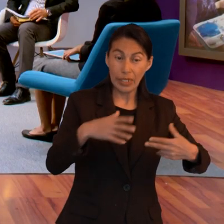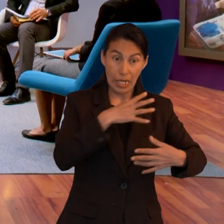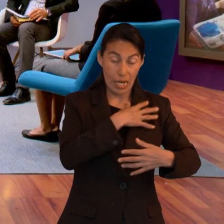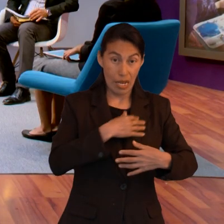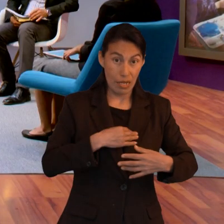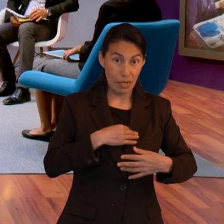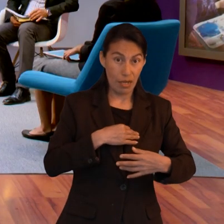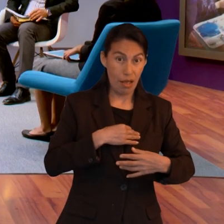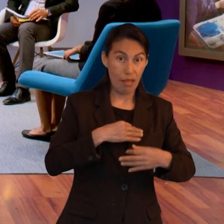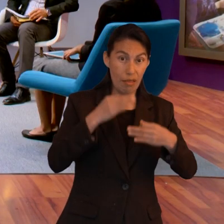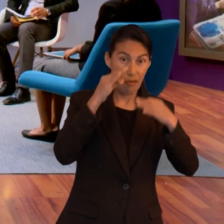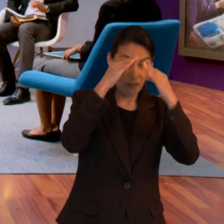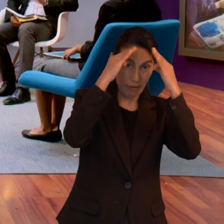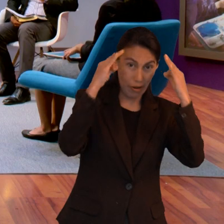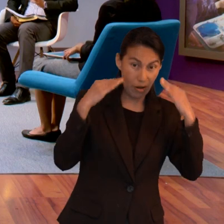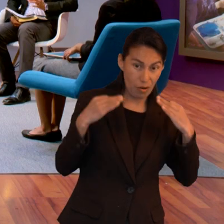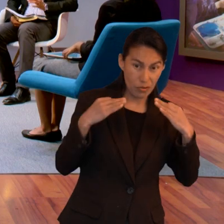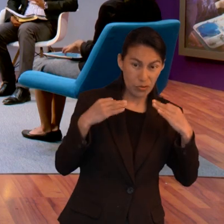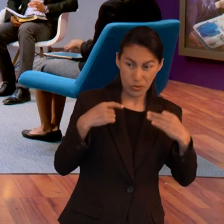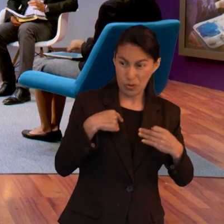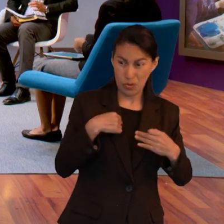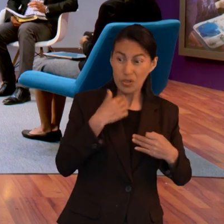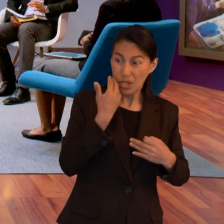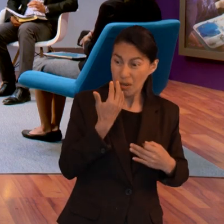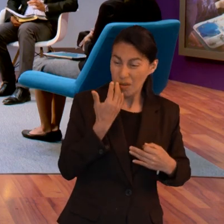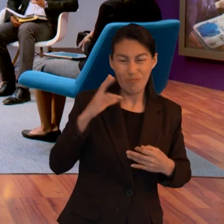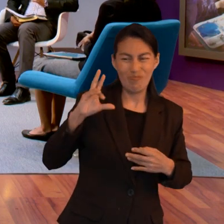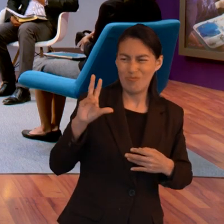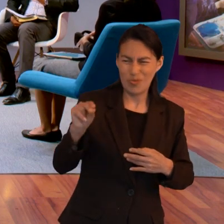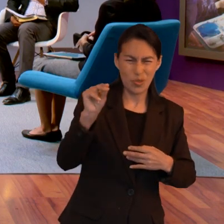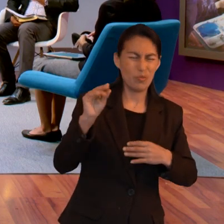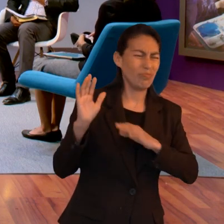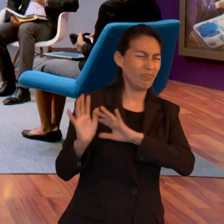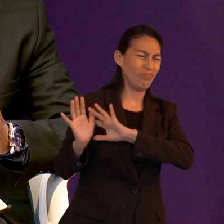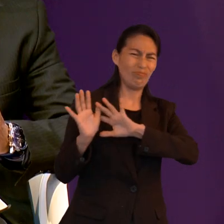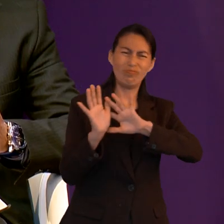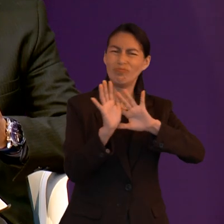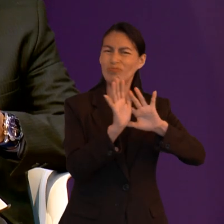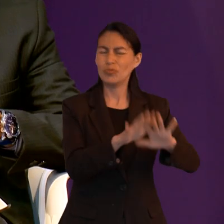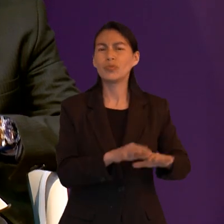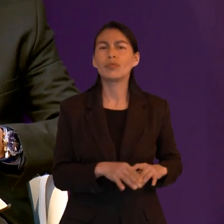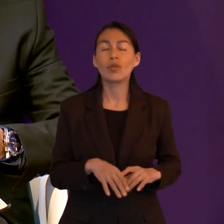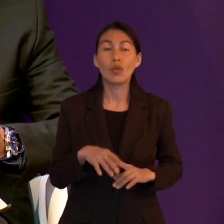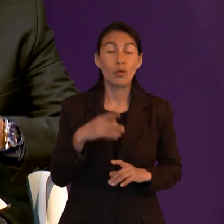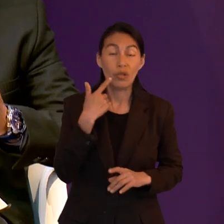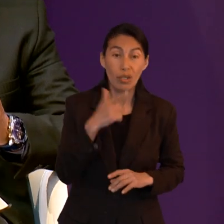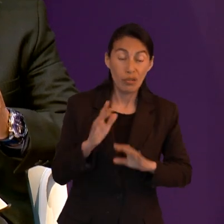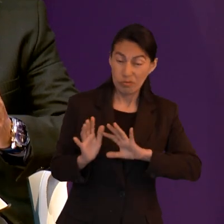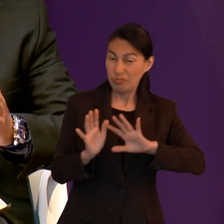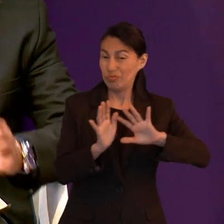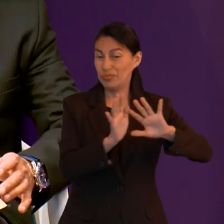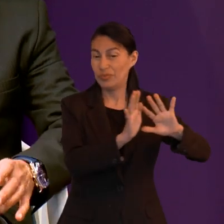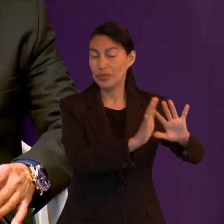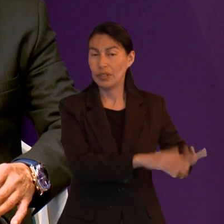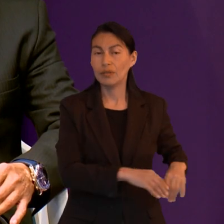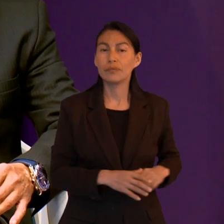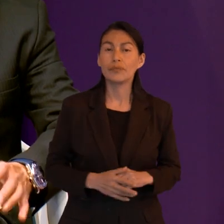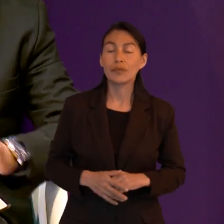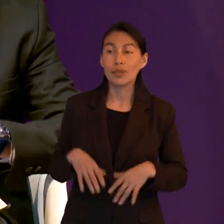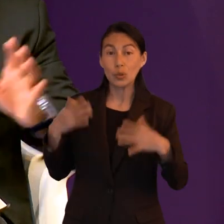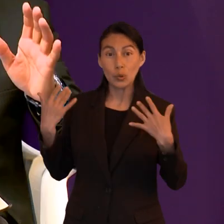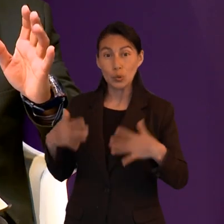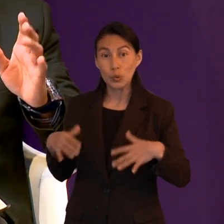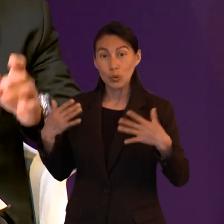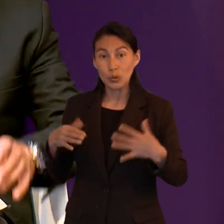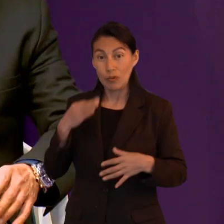Moisés fue cuando rehusó llamarse hijo de la hija del faraón o sea